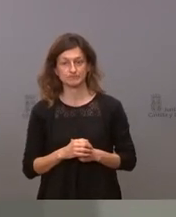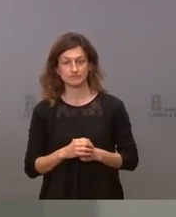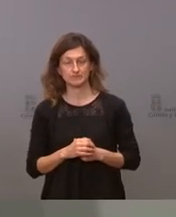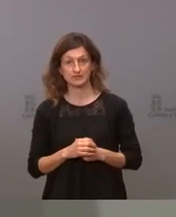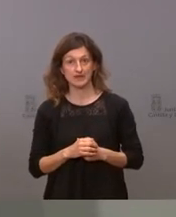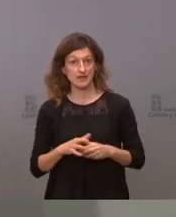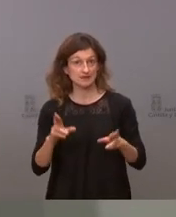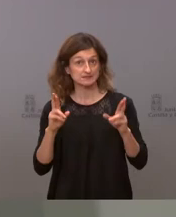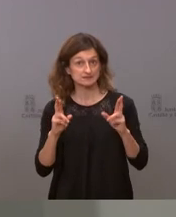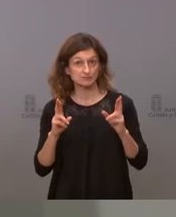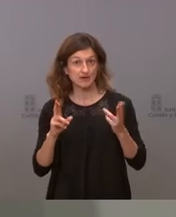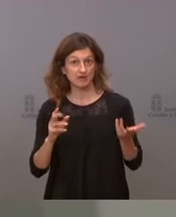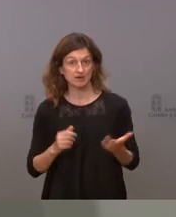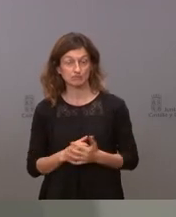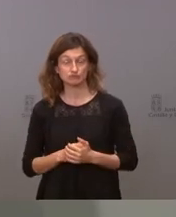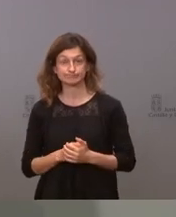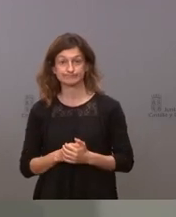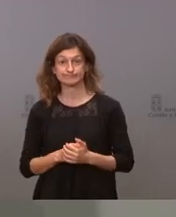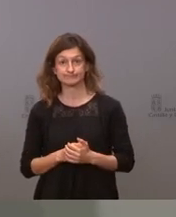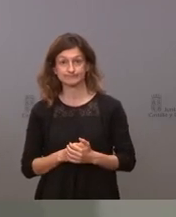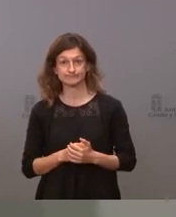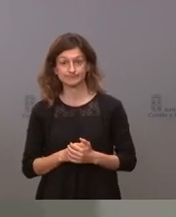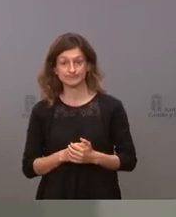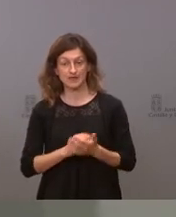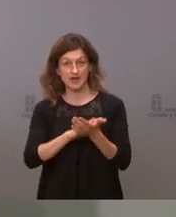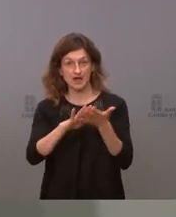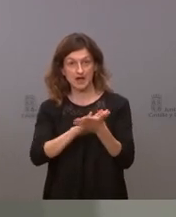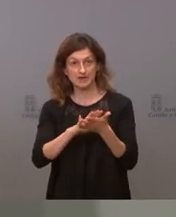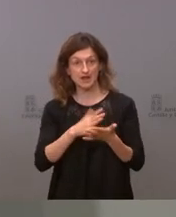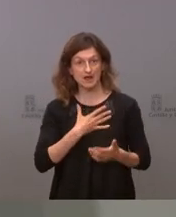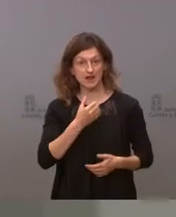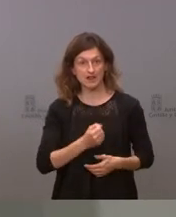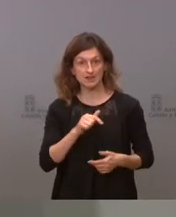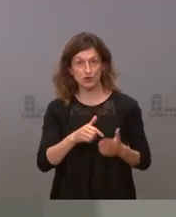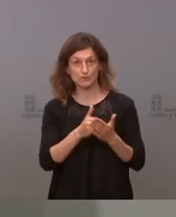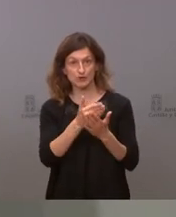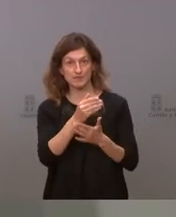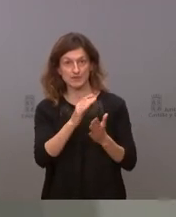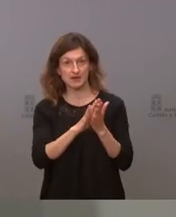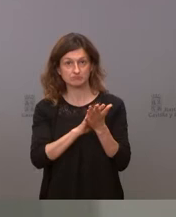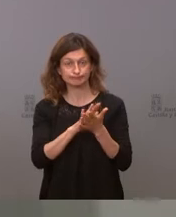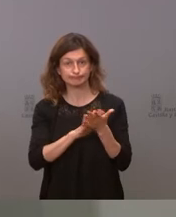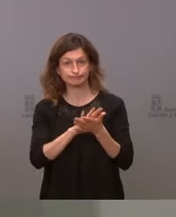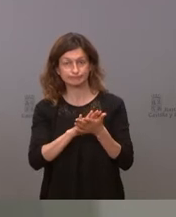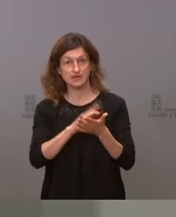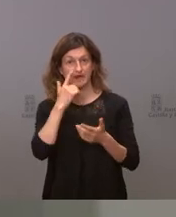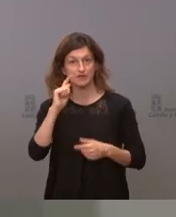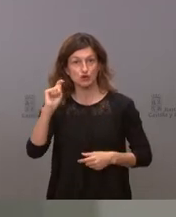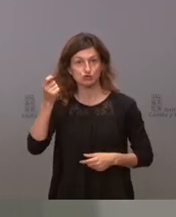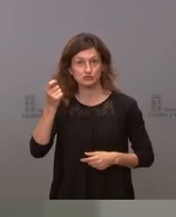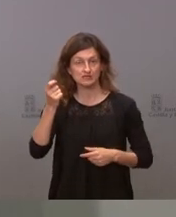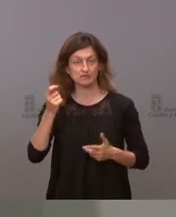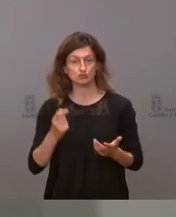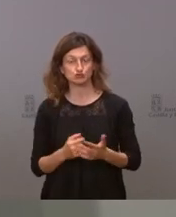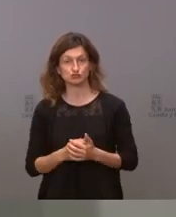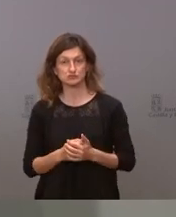Esperamos que después de hablar con los alcaldes a lo largo de esta mañana que vamos a hablar consigamos reforzar